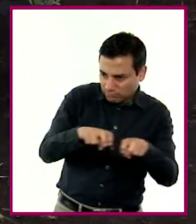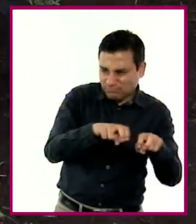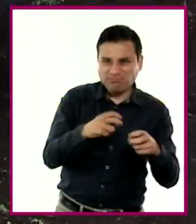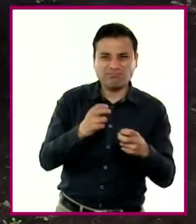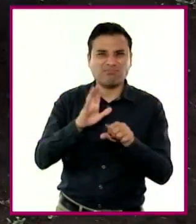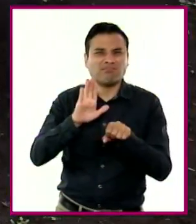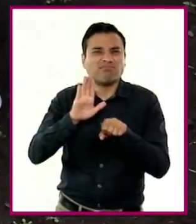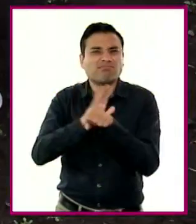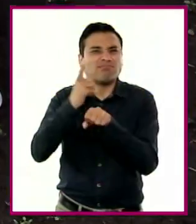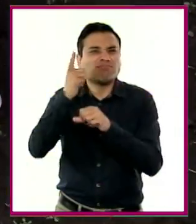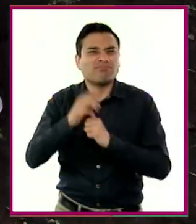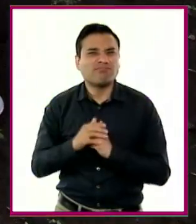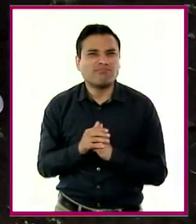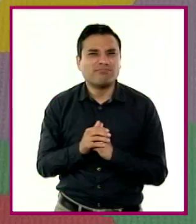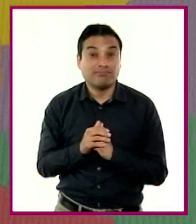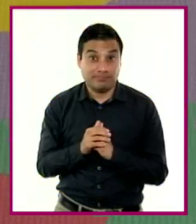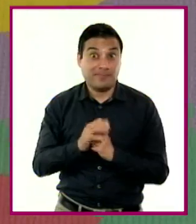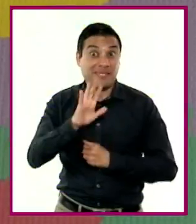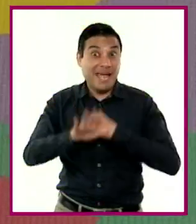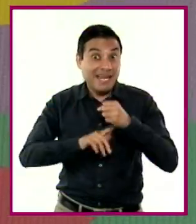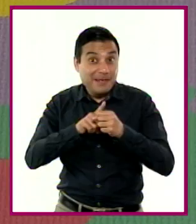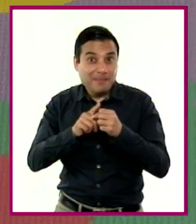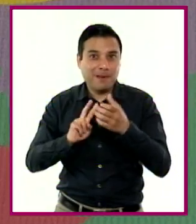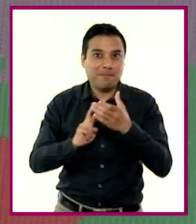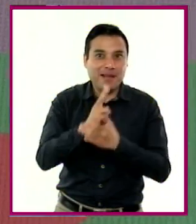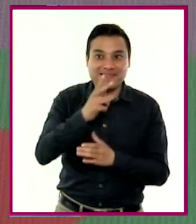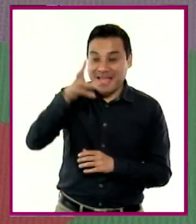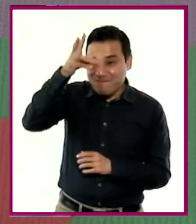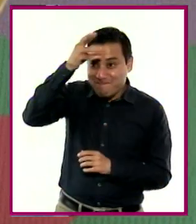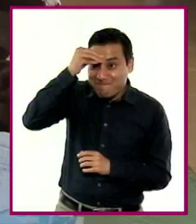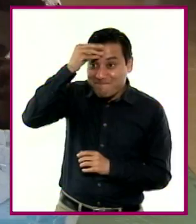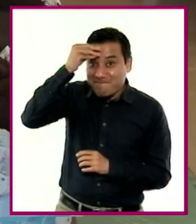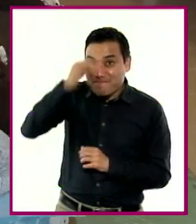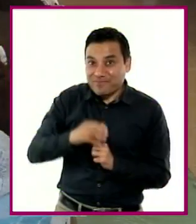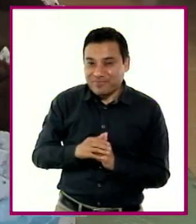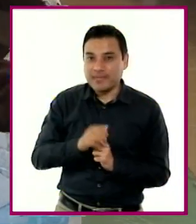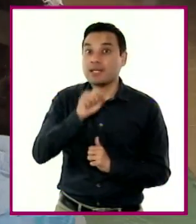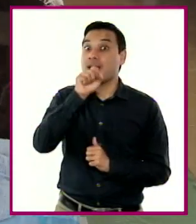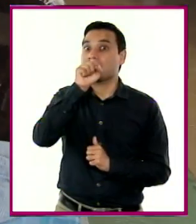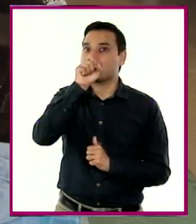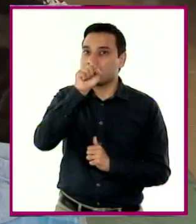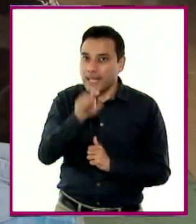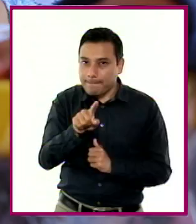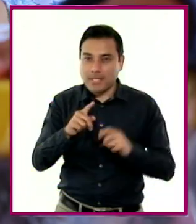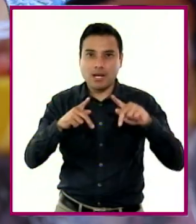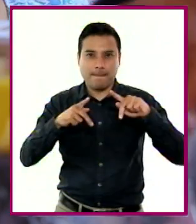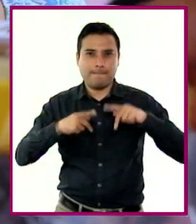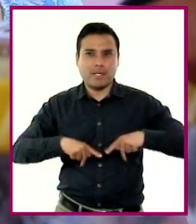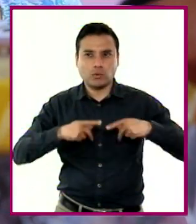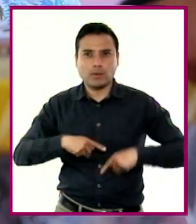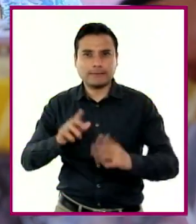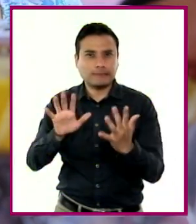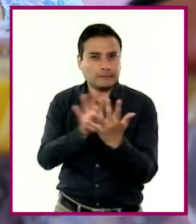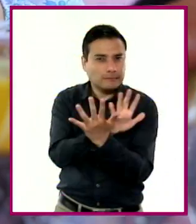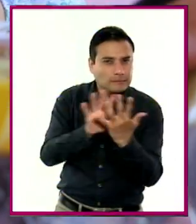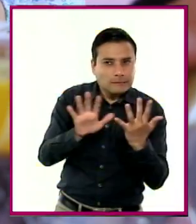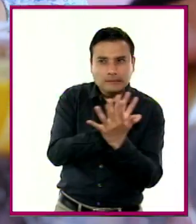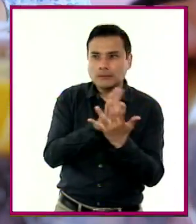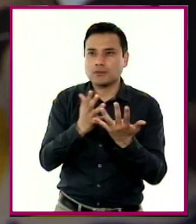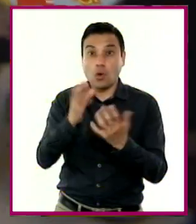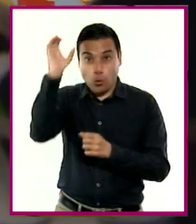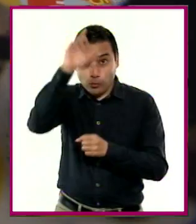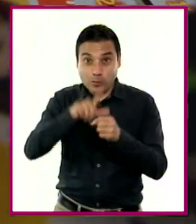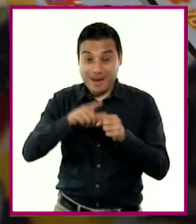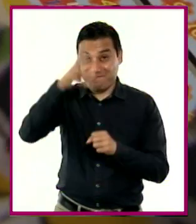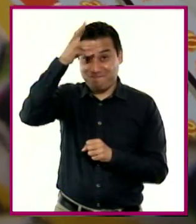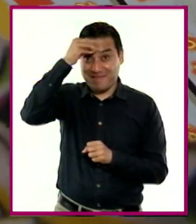Además del interés por la naturaleza, en esta fase también se aprende acerca del mundo social y cultural. Por ejemplo,